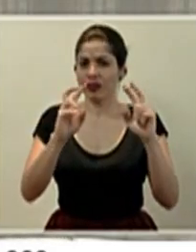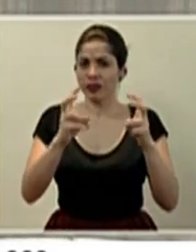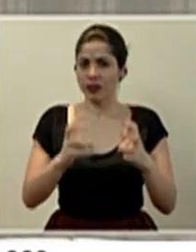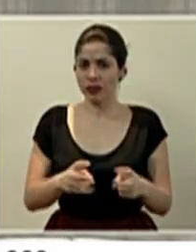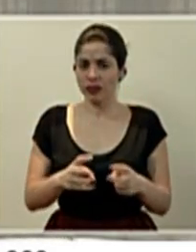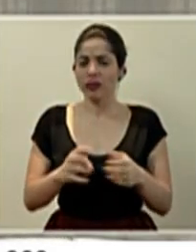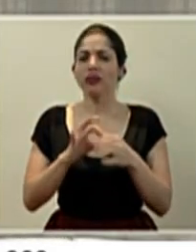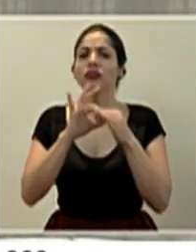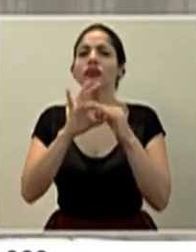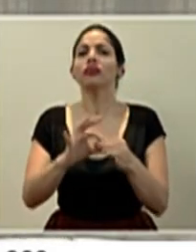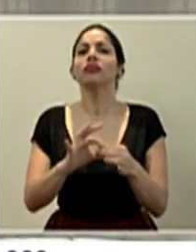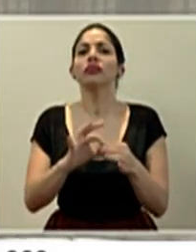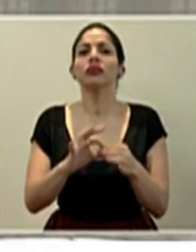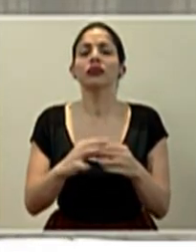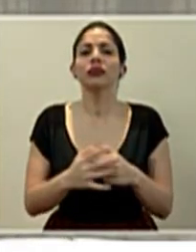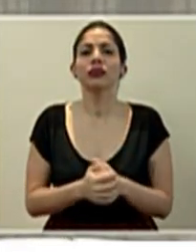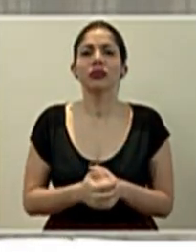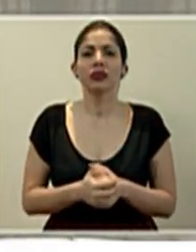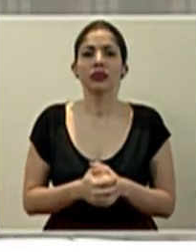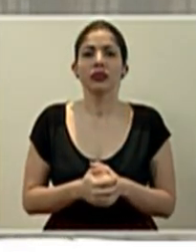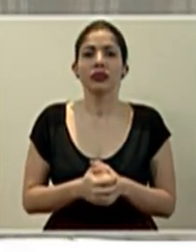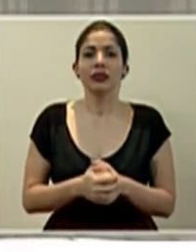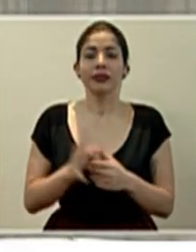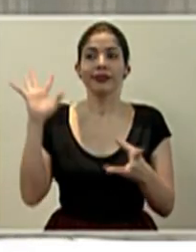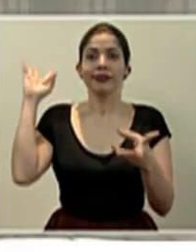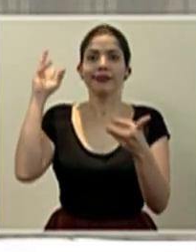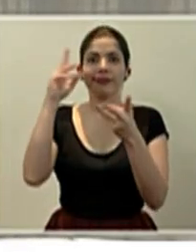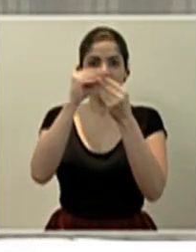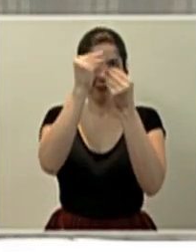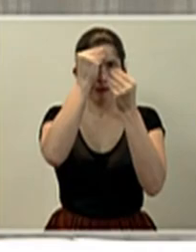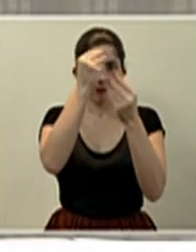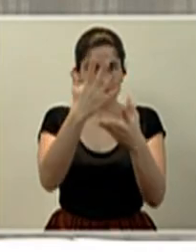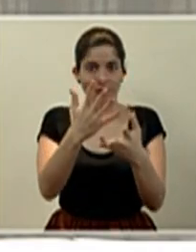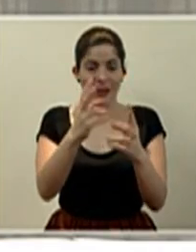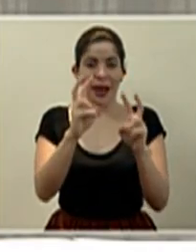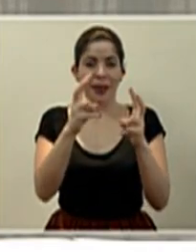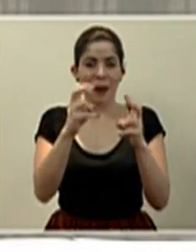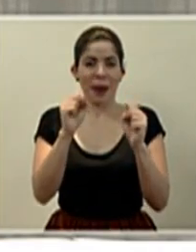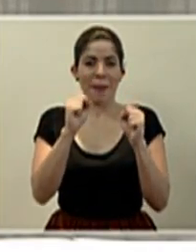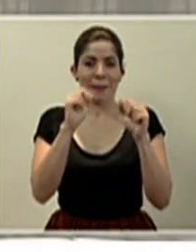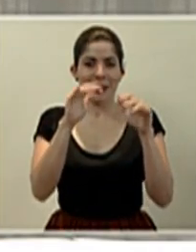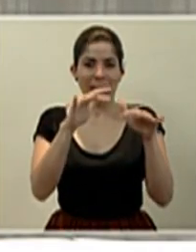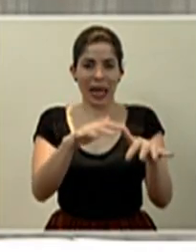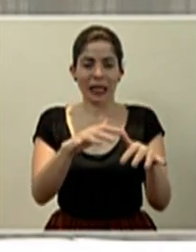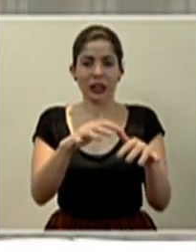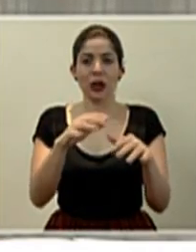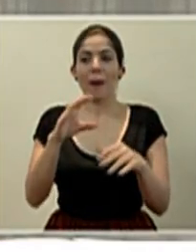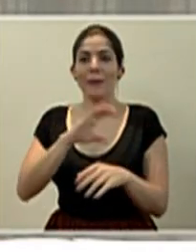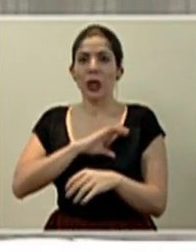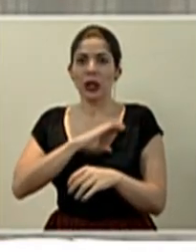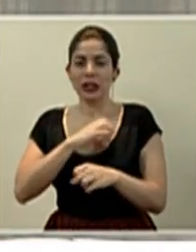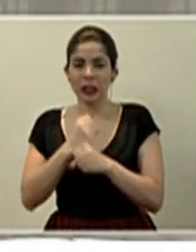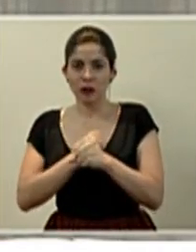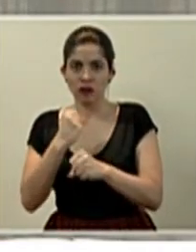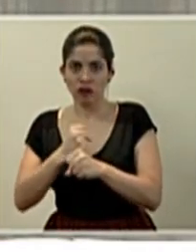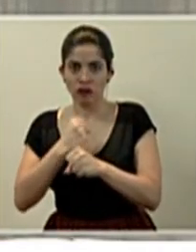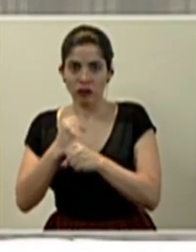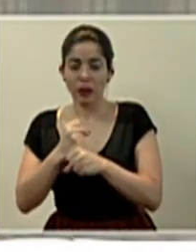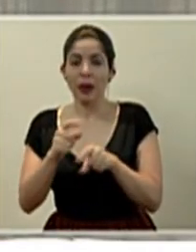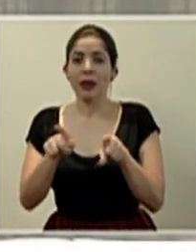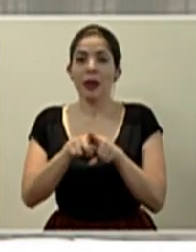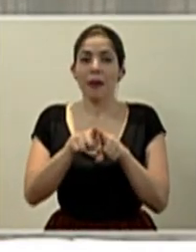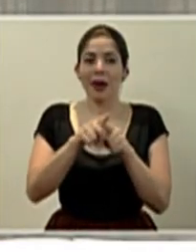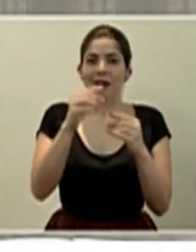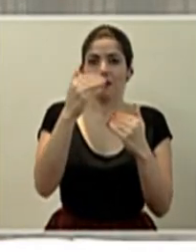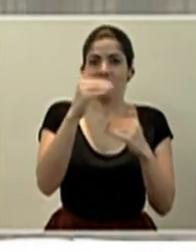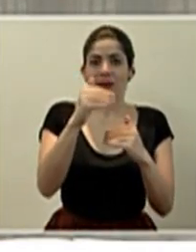Tienen que ver con la rendición de cuentas del tema migratorio y de actividad policial, también con la restricción